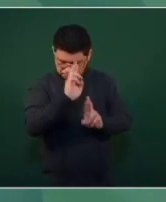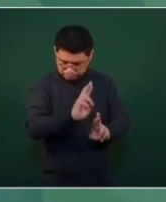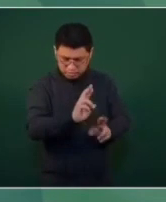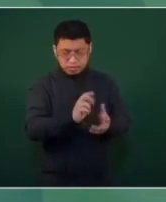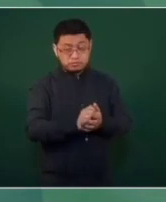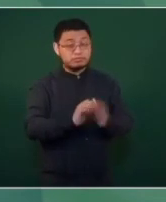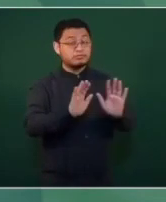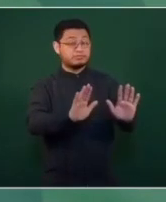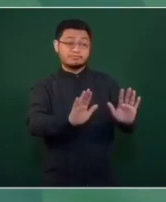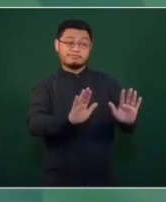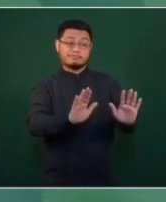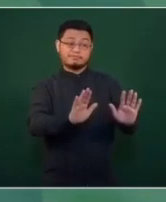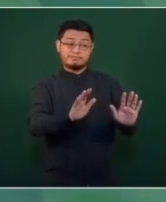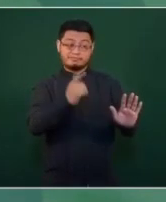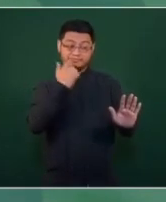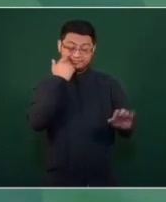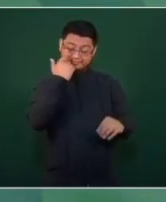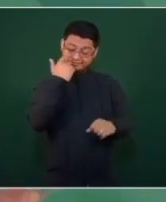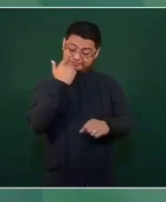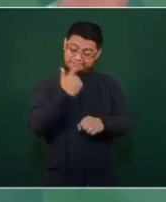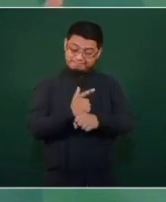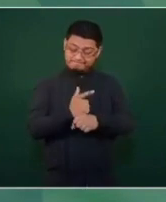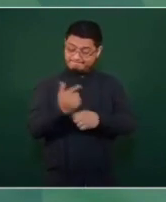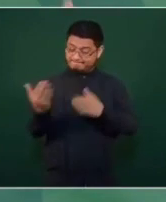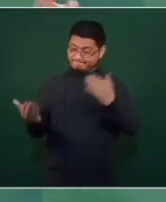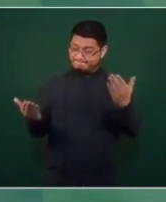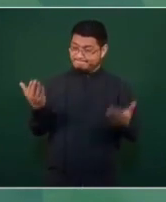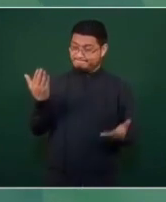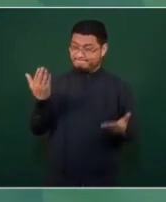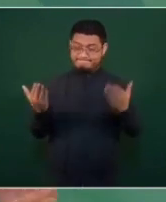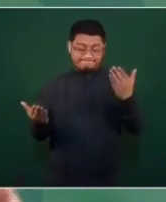pero es muy notorio que si queremos